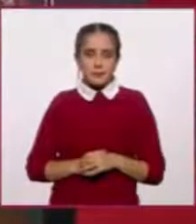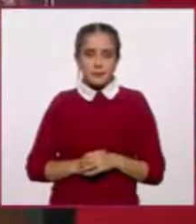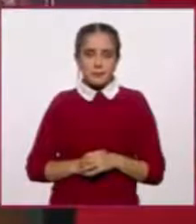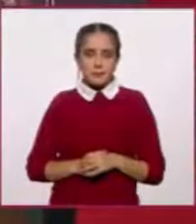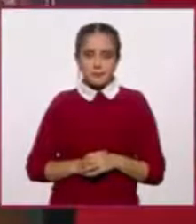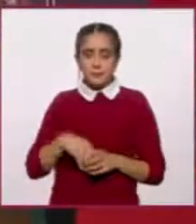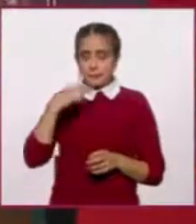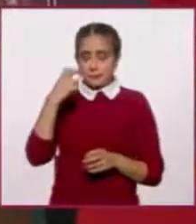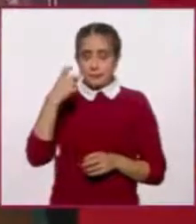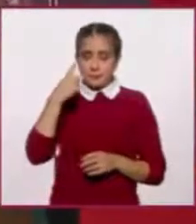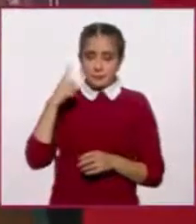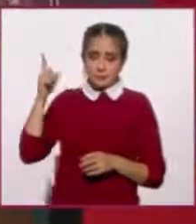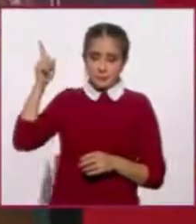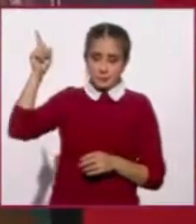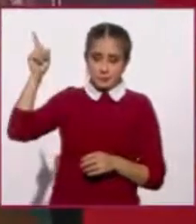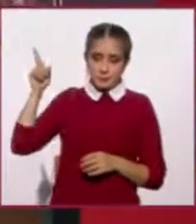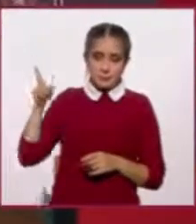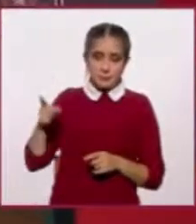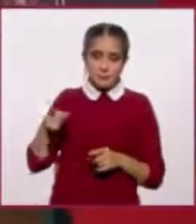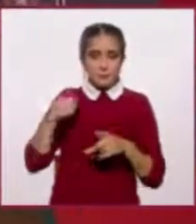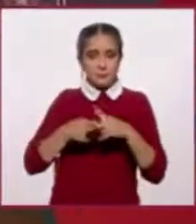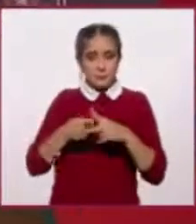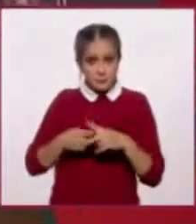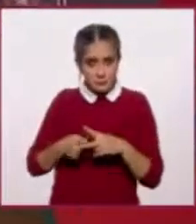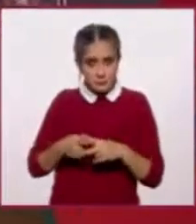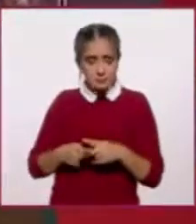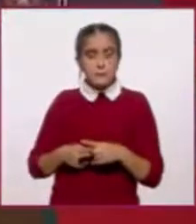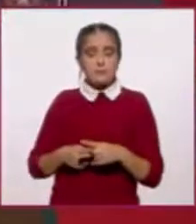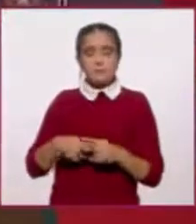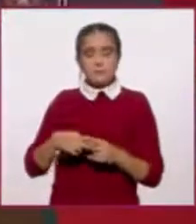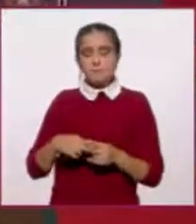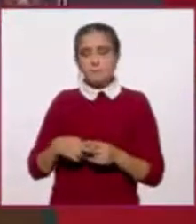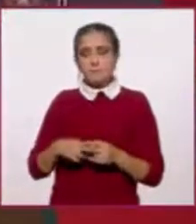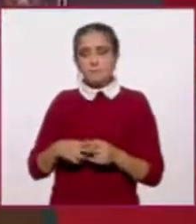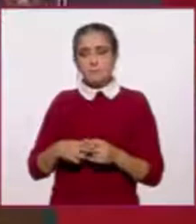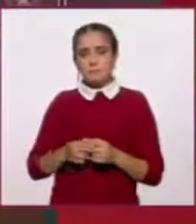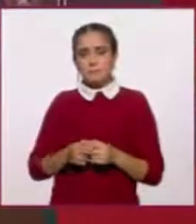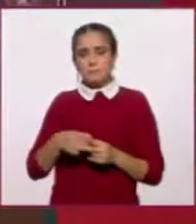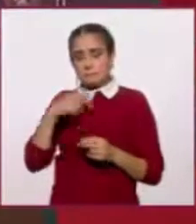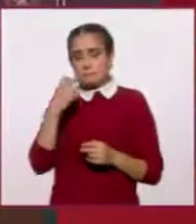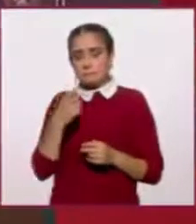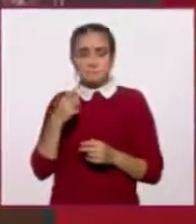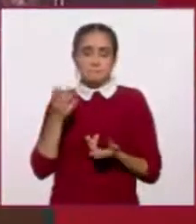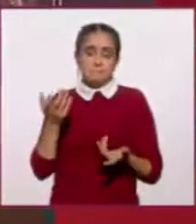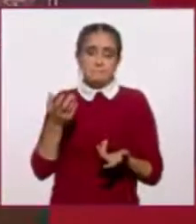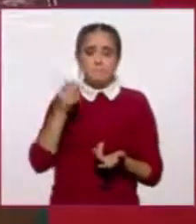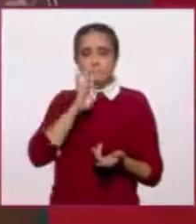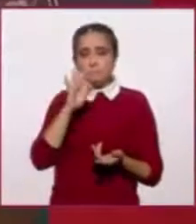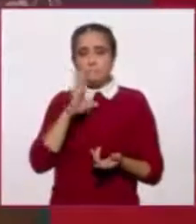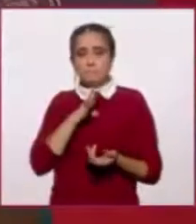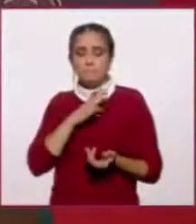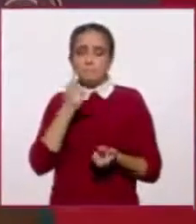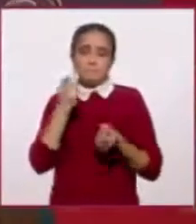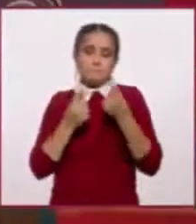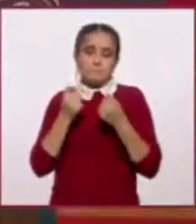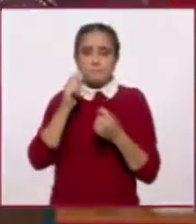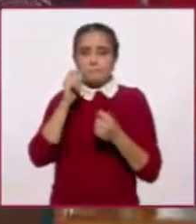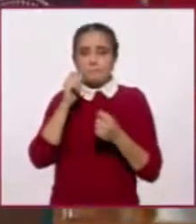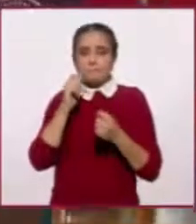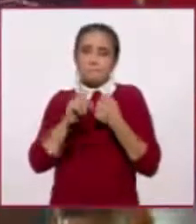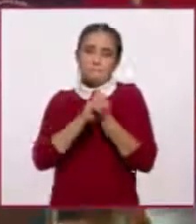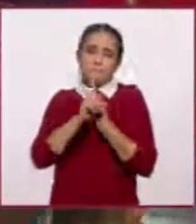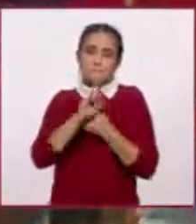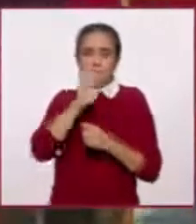también daban un testimonio antes de la visita de el riesgo para el presidente de México. Yo te